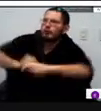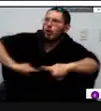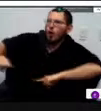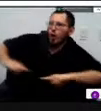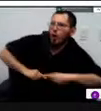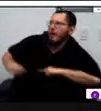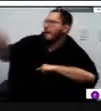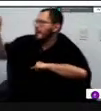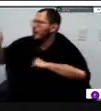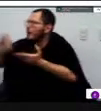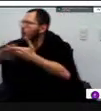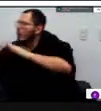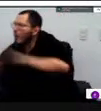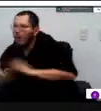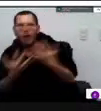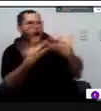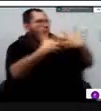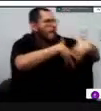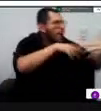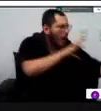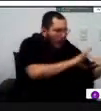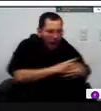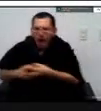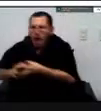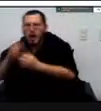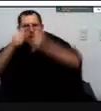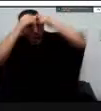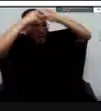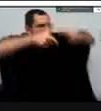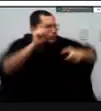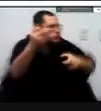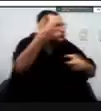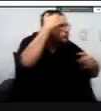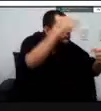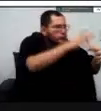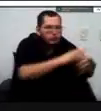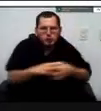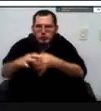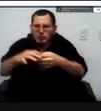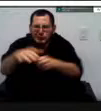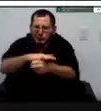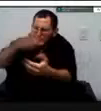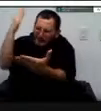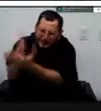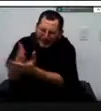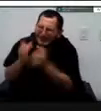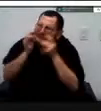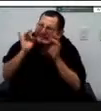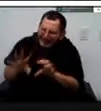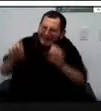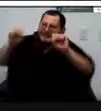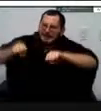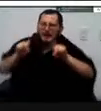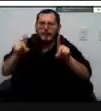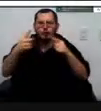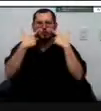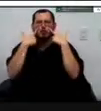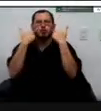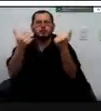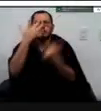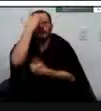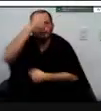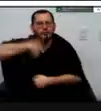la desgracia llamémoslo así pues ha sido muy chévere porque hemos podido actuar muy